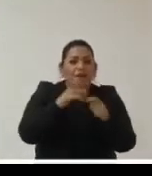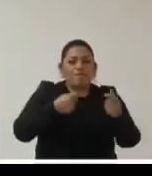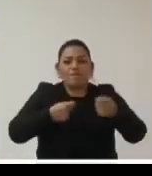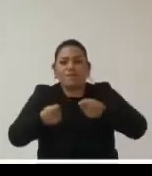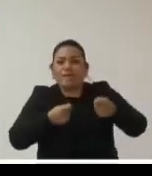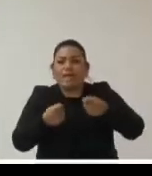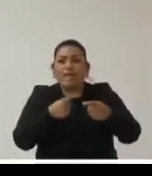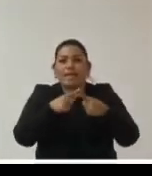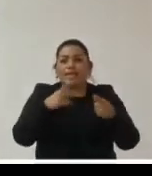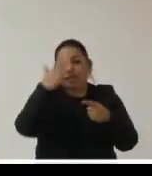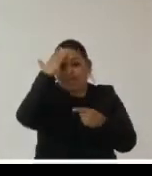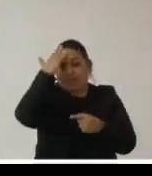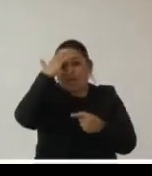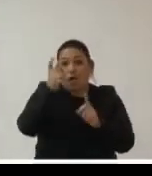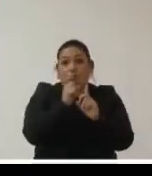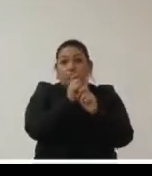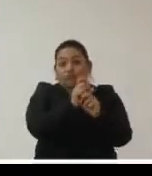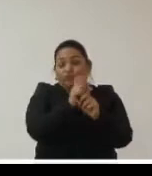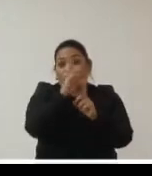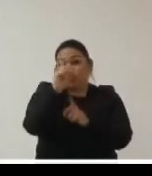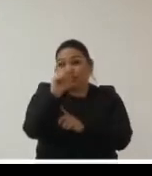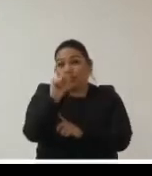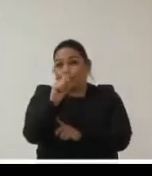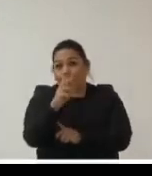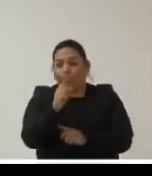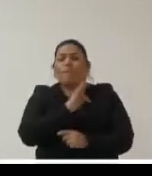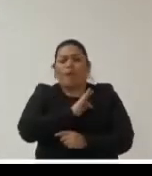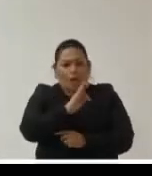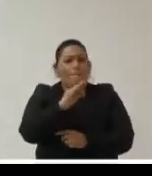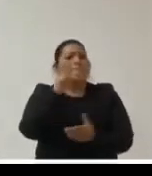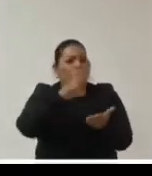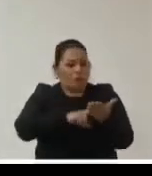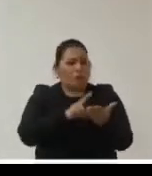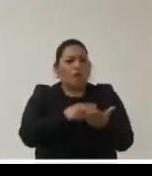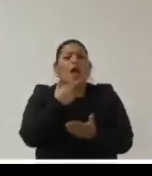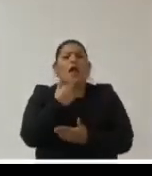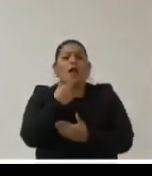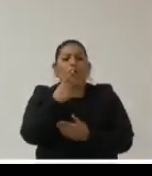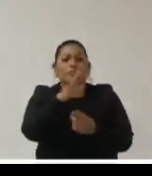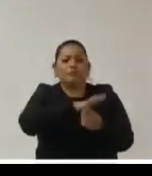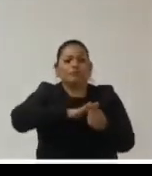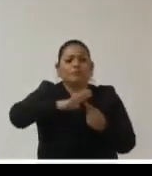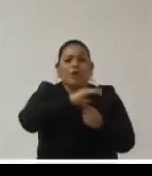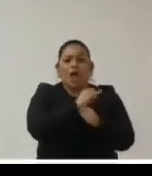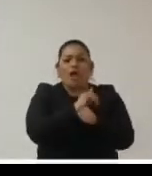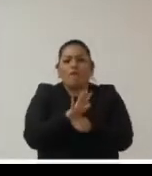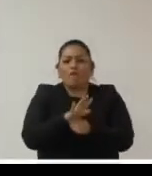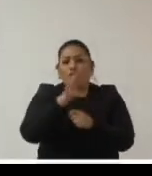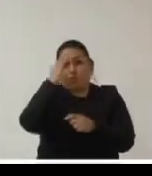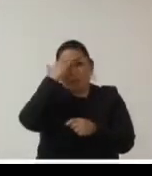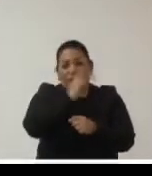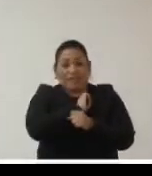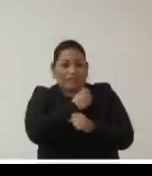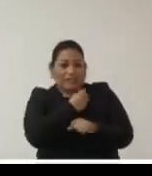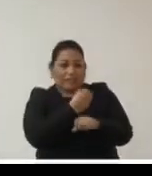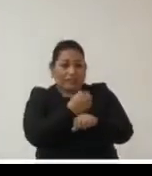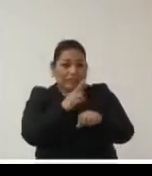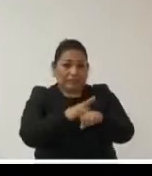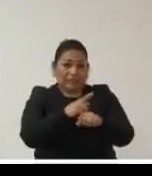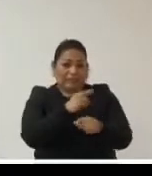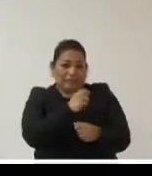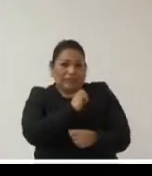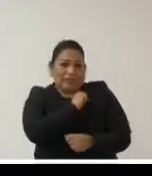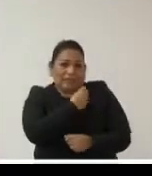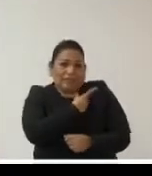que hemos hecho las autoridades de protección de datos hemos podido poner en valor la utilización de estos datos por las autoridades sanitarias y al mismo